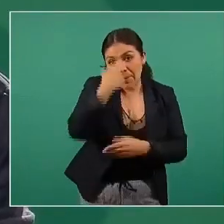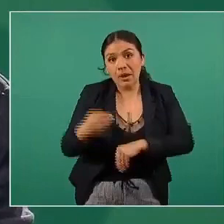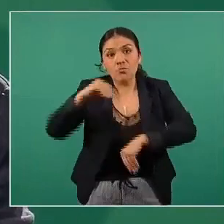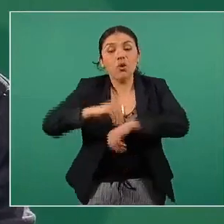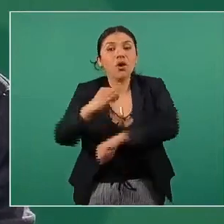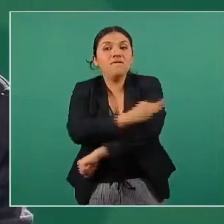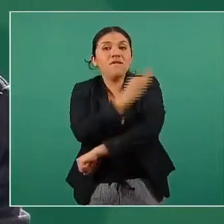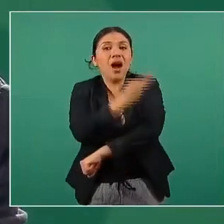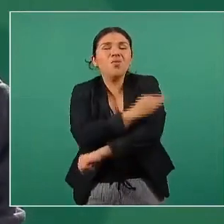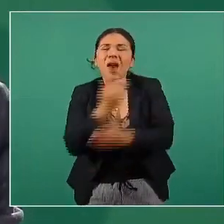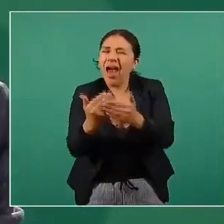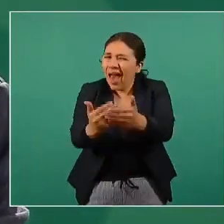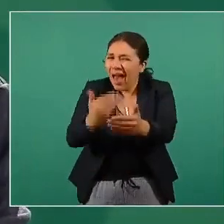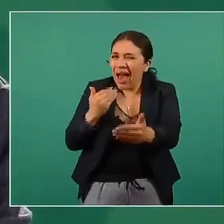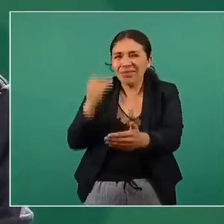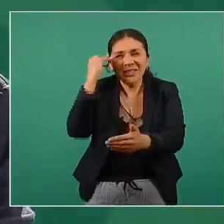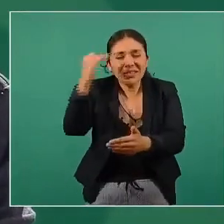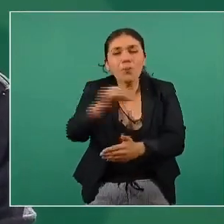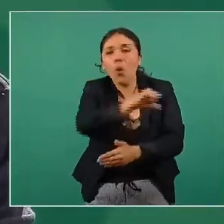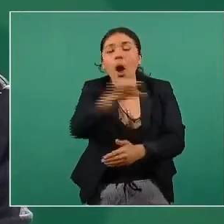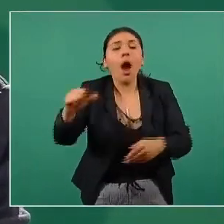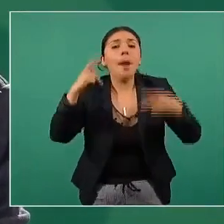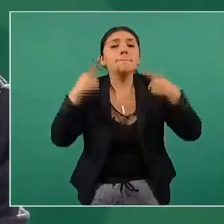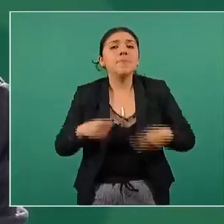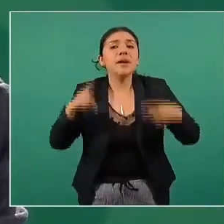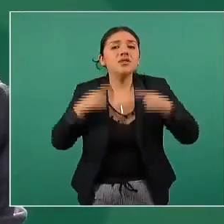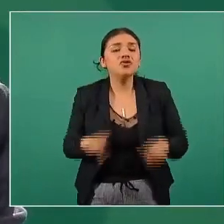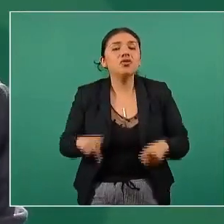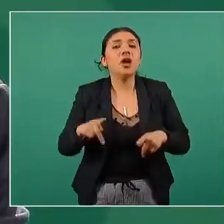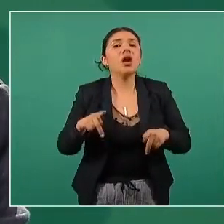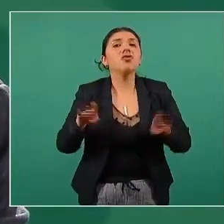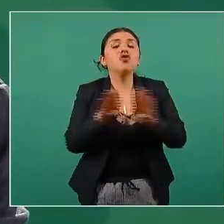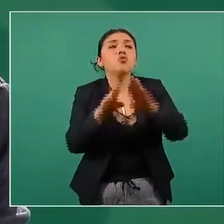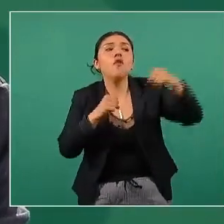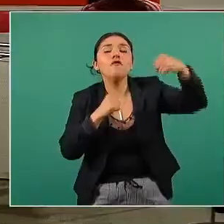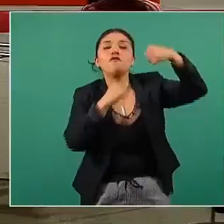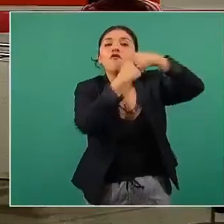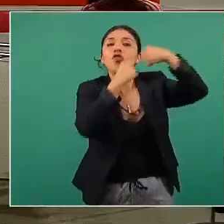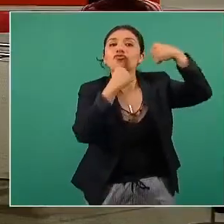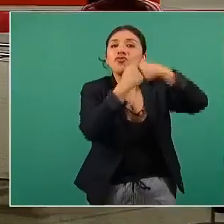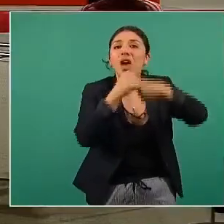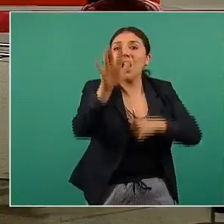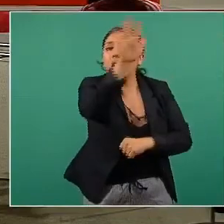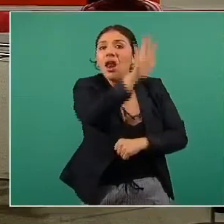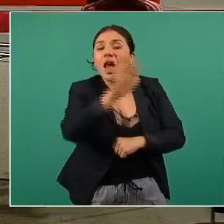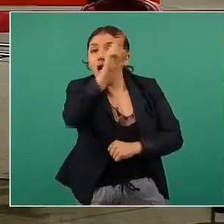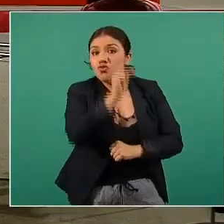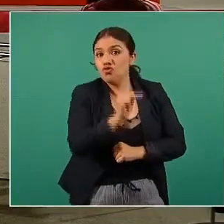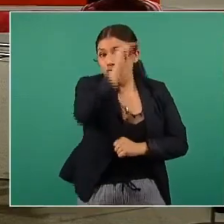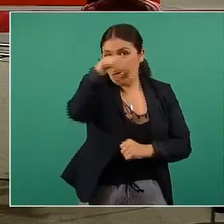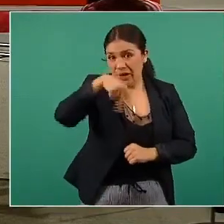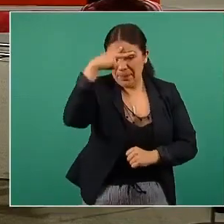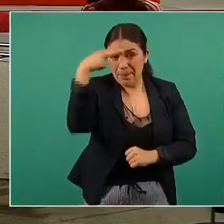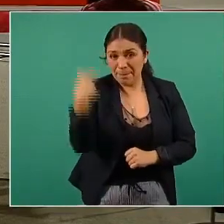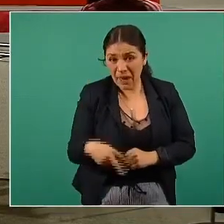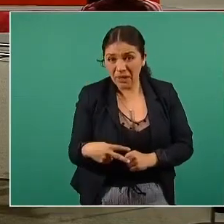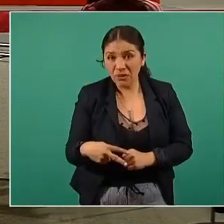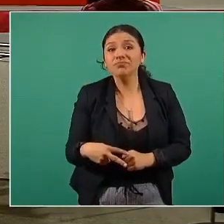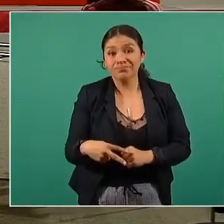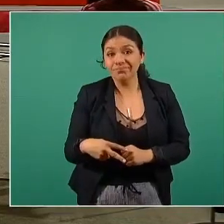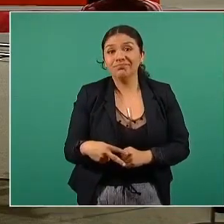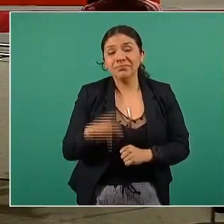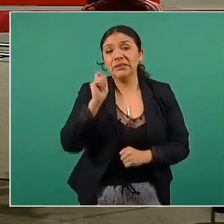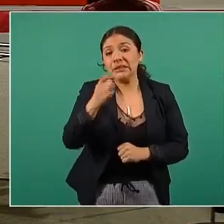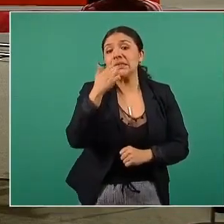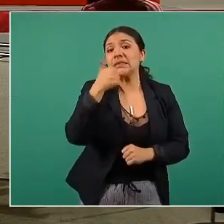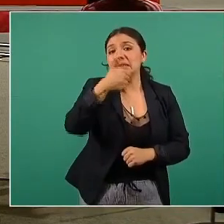anticipadamente a las poblaciones de la franja fronteriza del norte de México, las seis